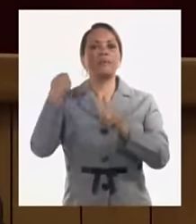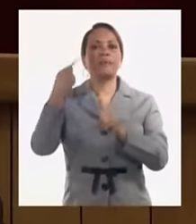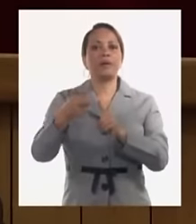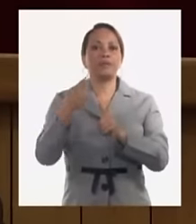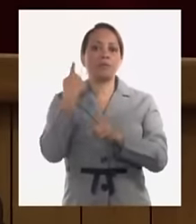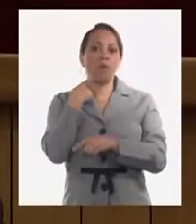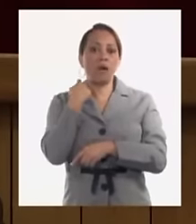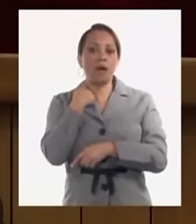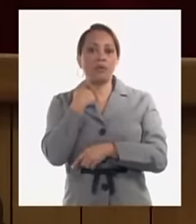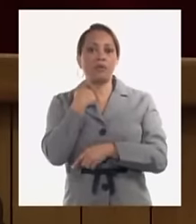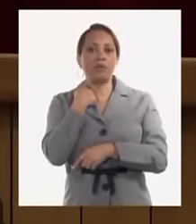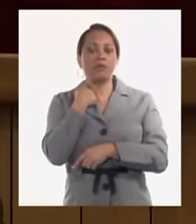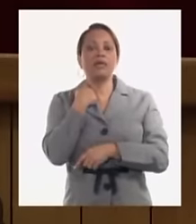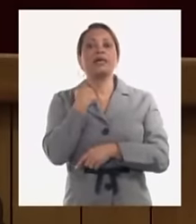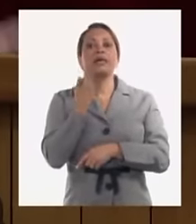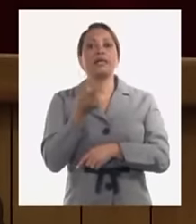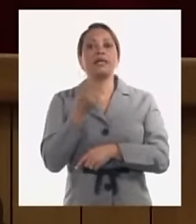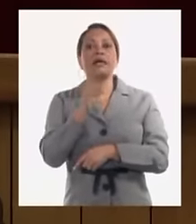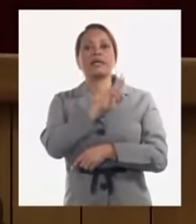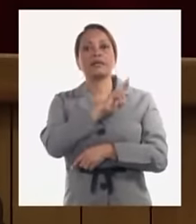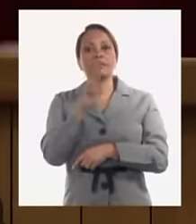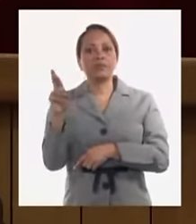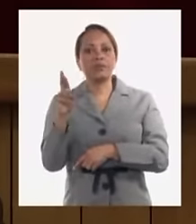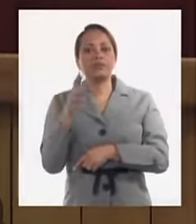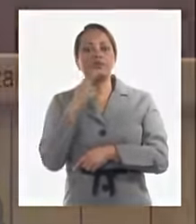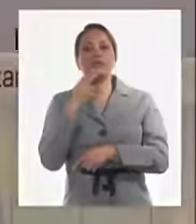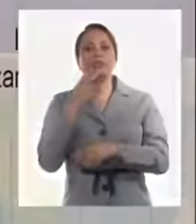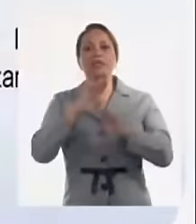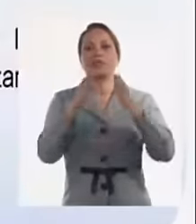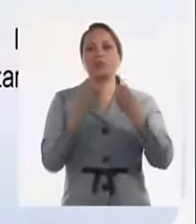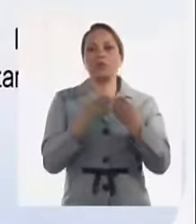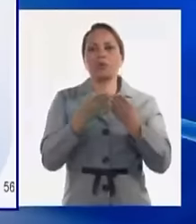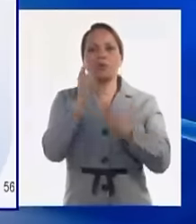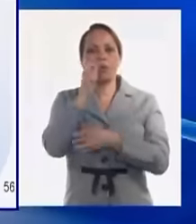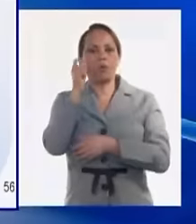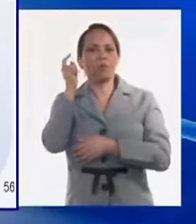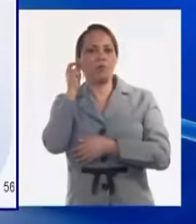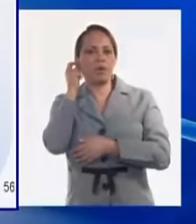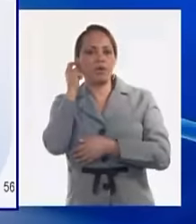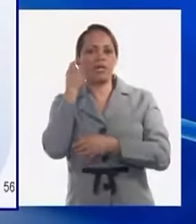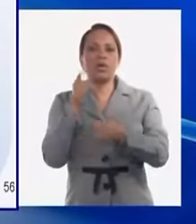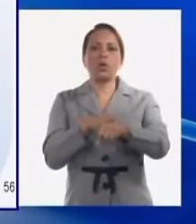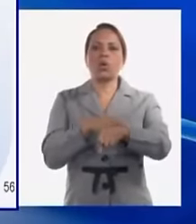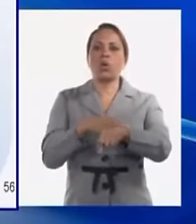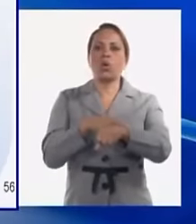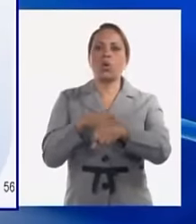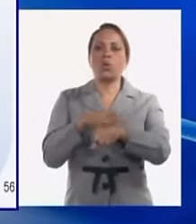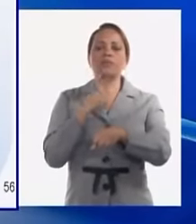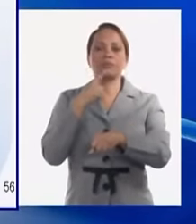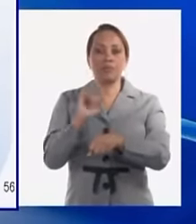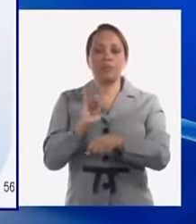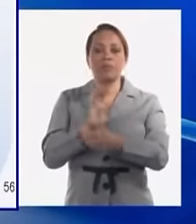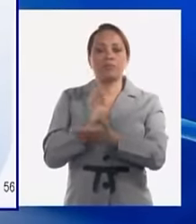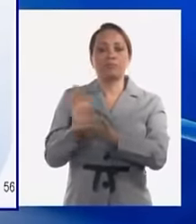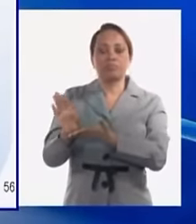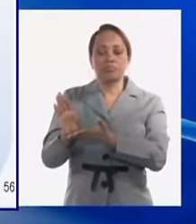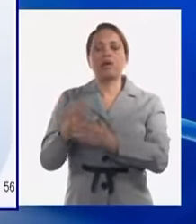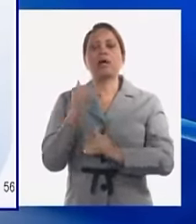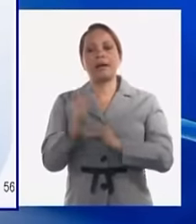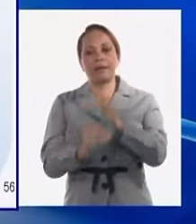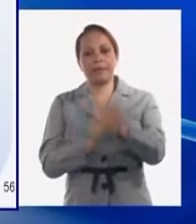se centrará en la reducción de esas brechas de género y de esas brechas por el color de la piel para avanzar en